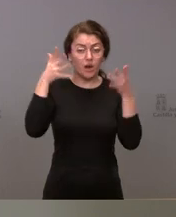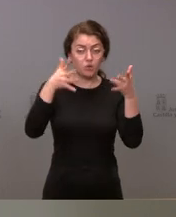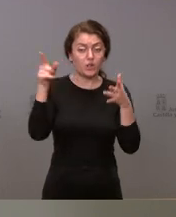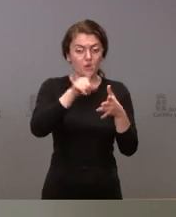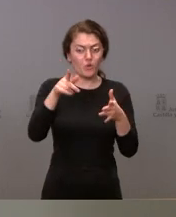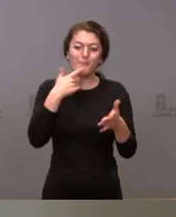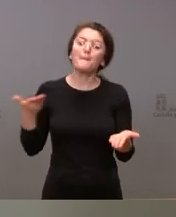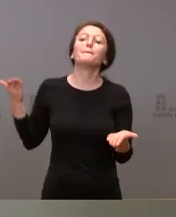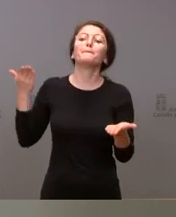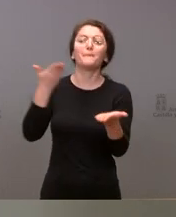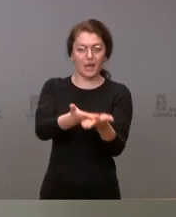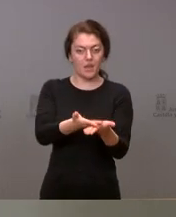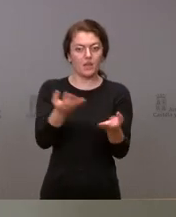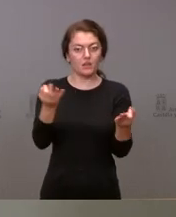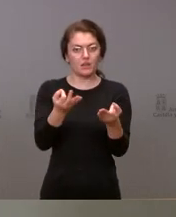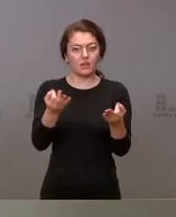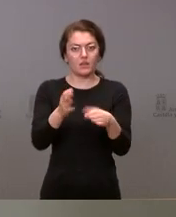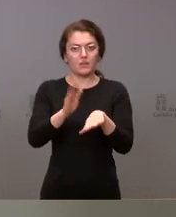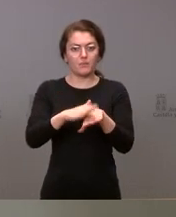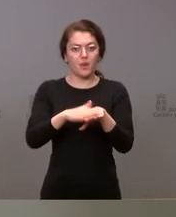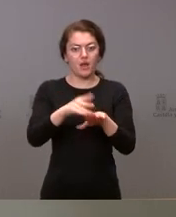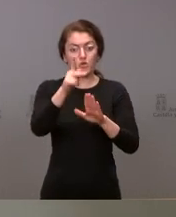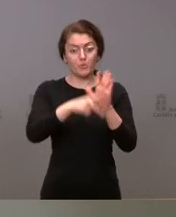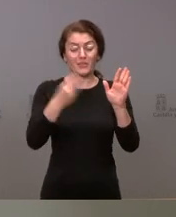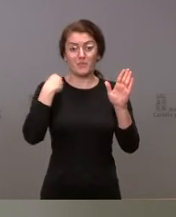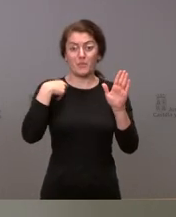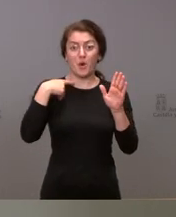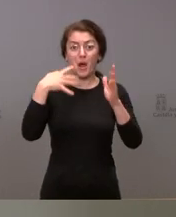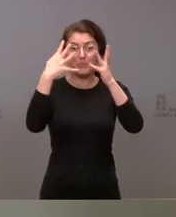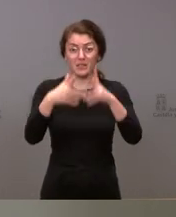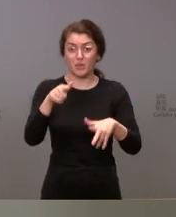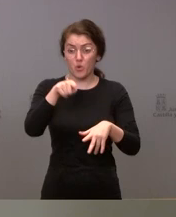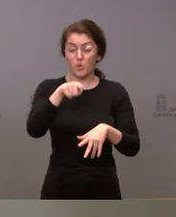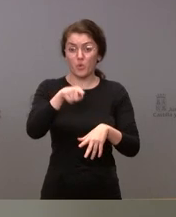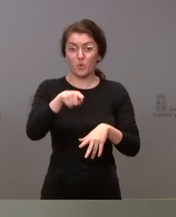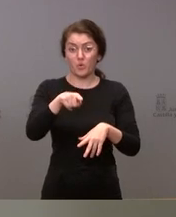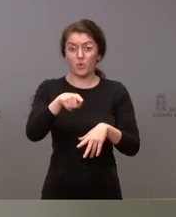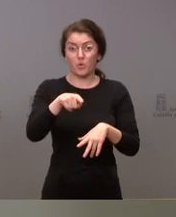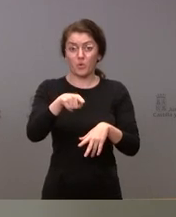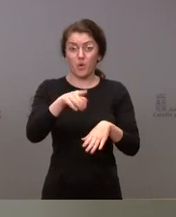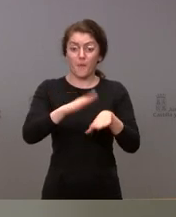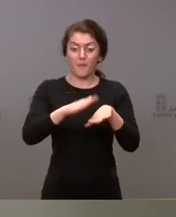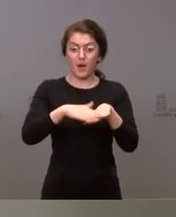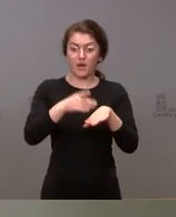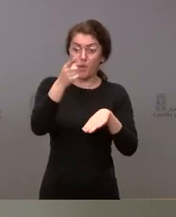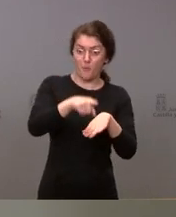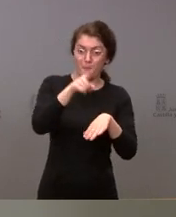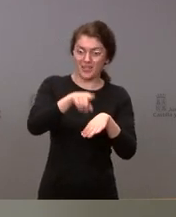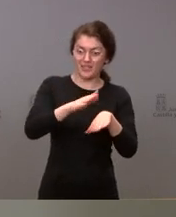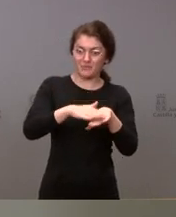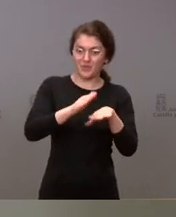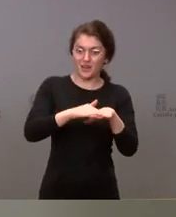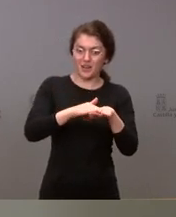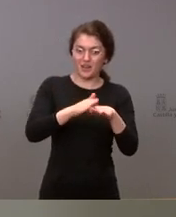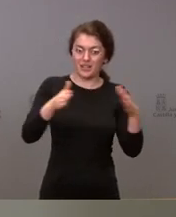solicitado que la prerrogativa que tiene la administración de ese mes de diferir el efecto del